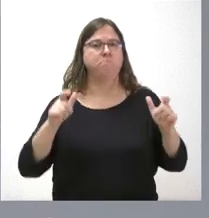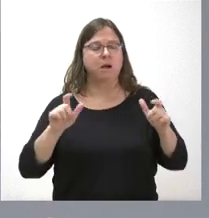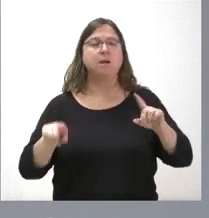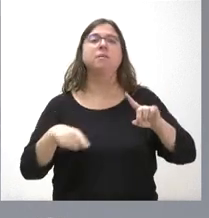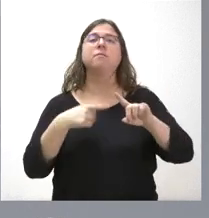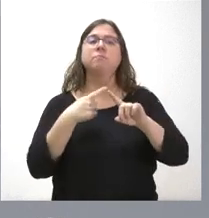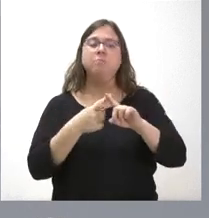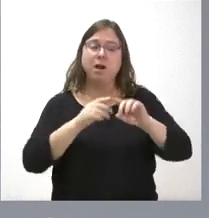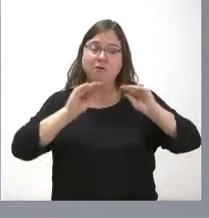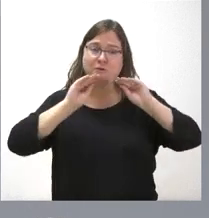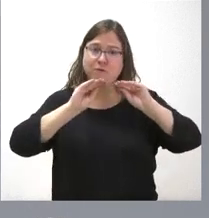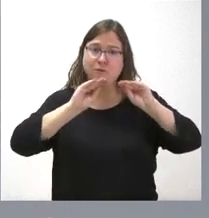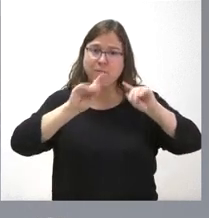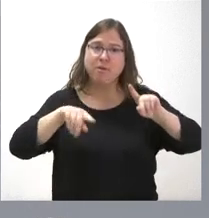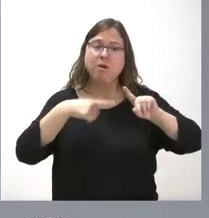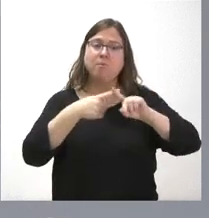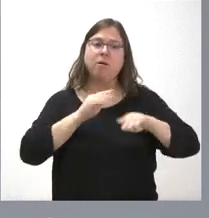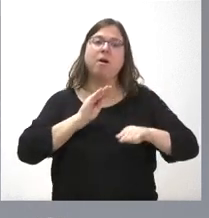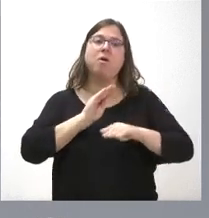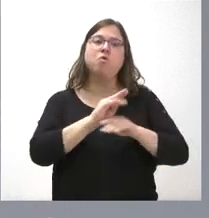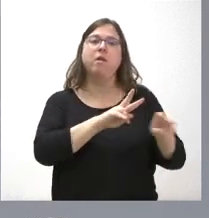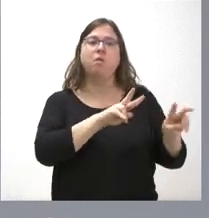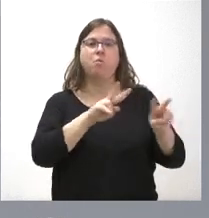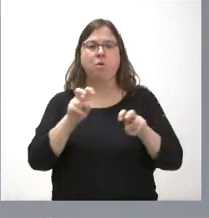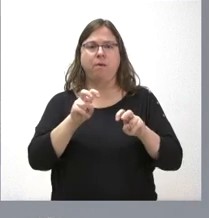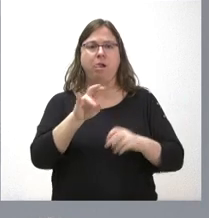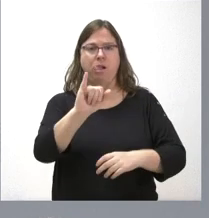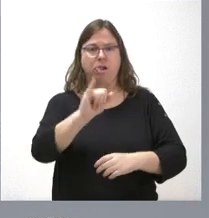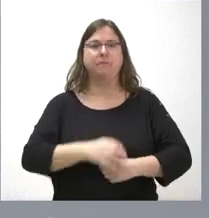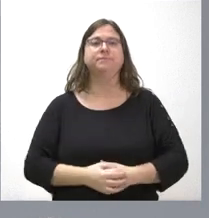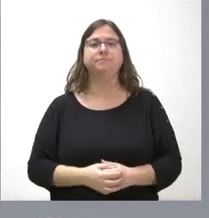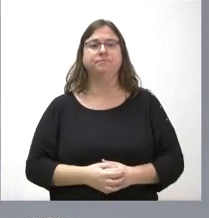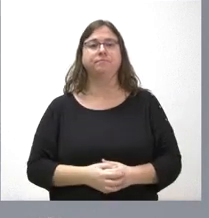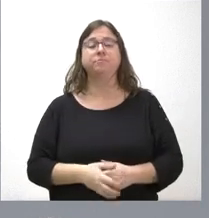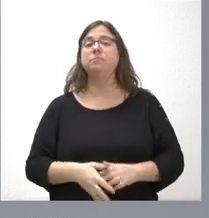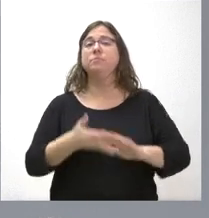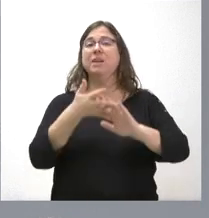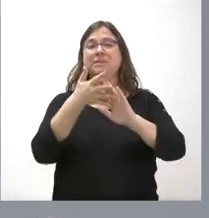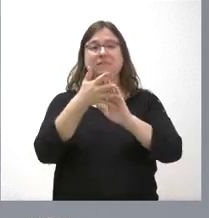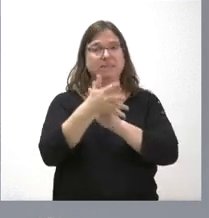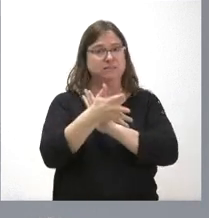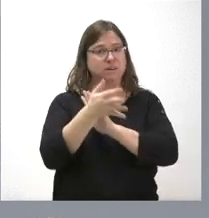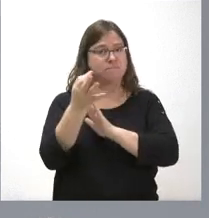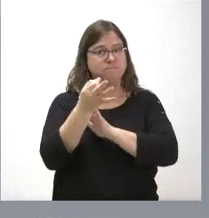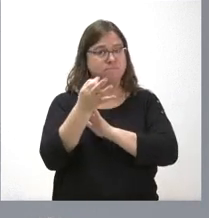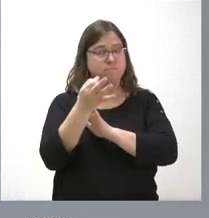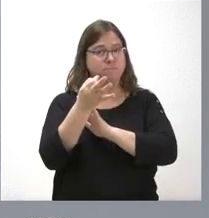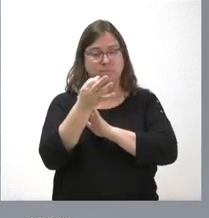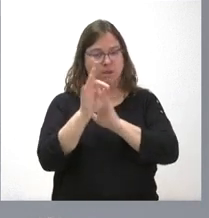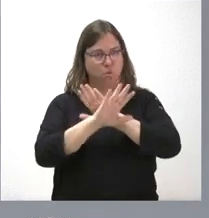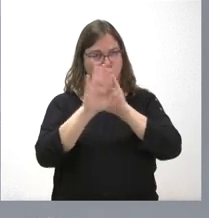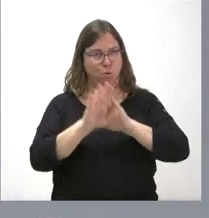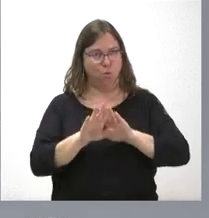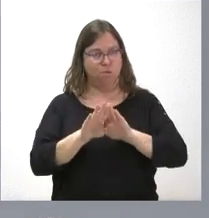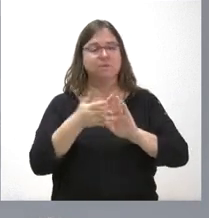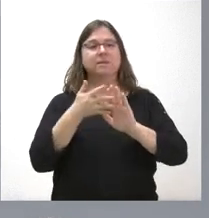formación y las nuevas ayudas que se ponen de marcha. Por lo tanto, finalizo, es un acuerdo